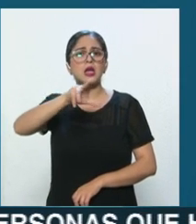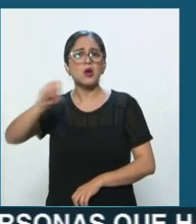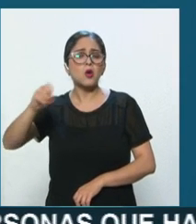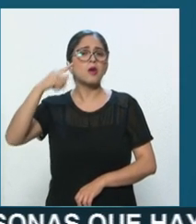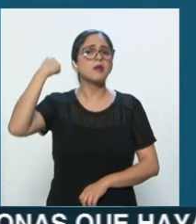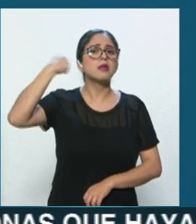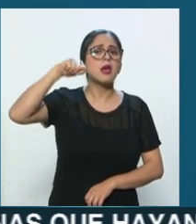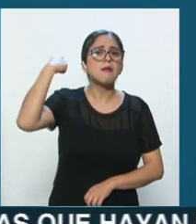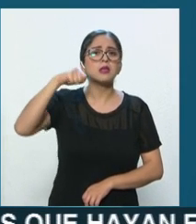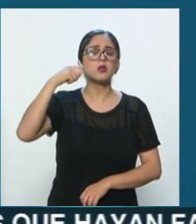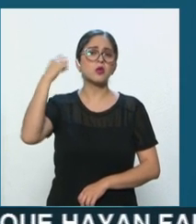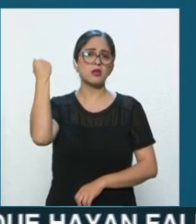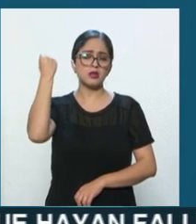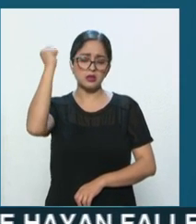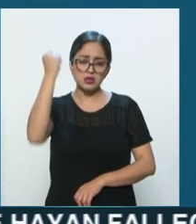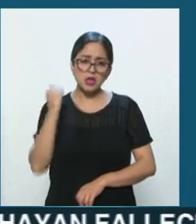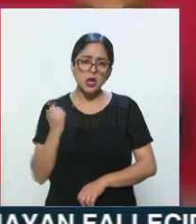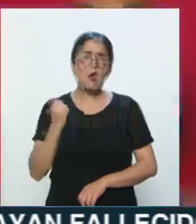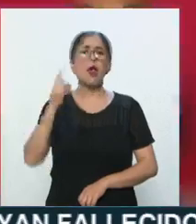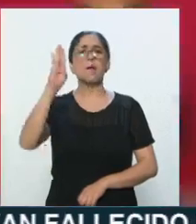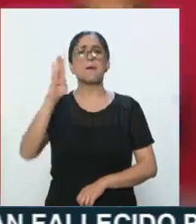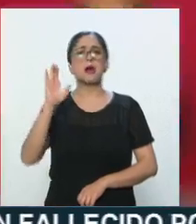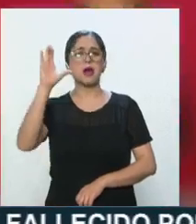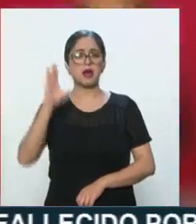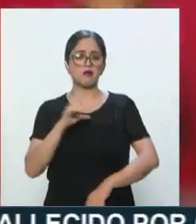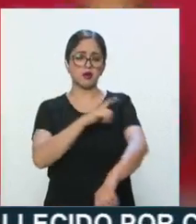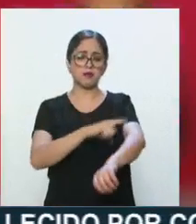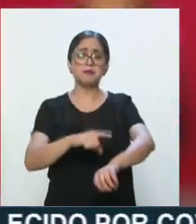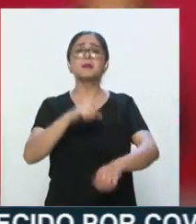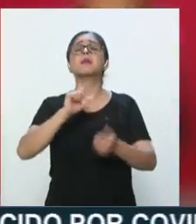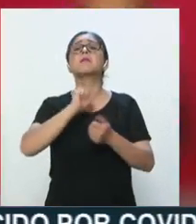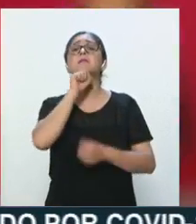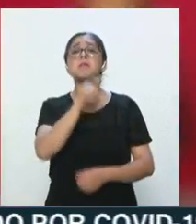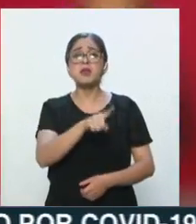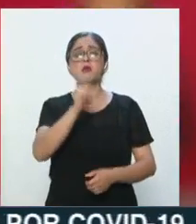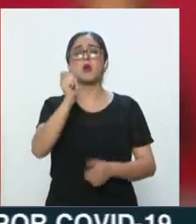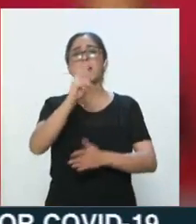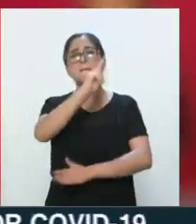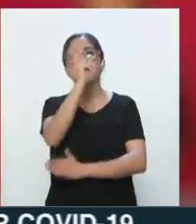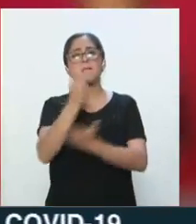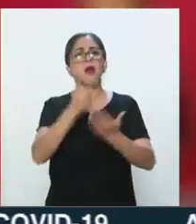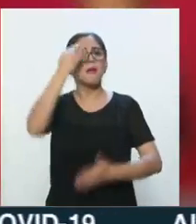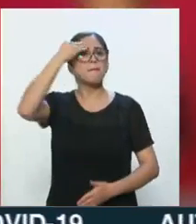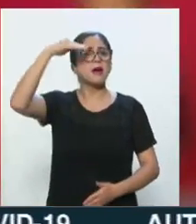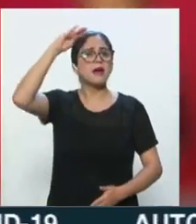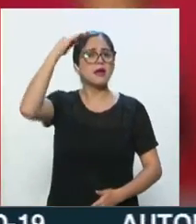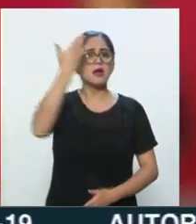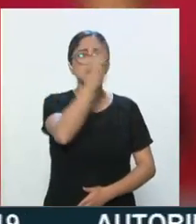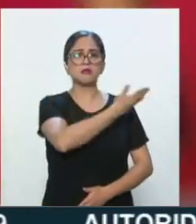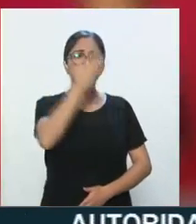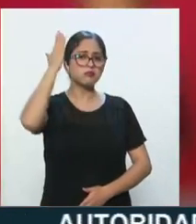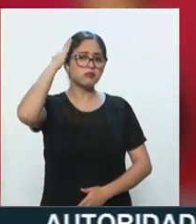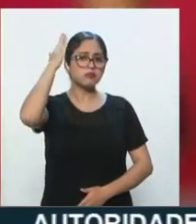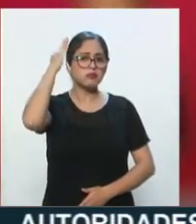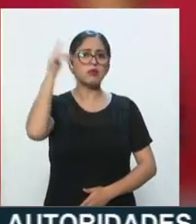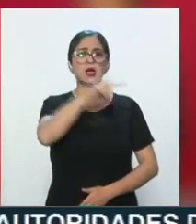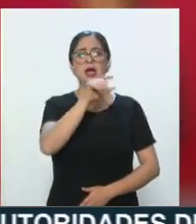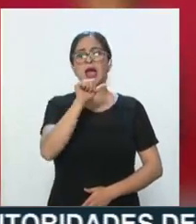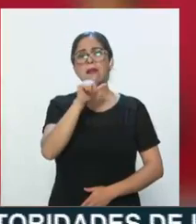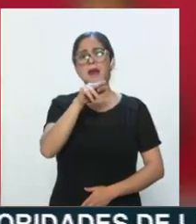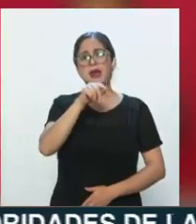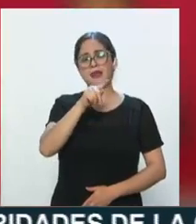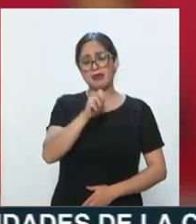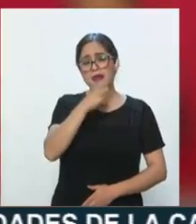Tabasco, Sinaloa y Baja California. En lo que respecta al Plan Marina, el almirante José Rafael Ojeda Durán